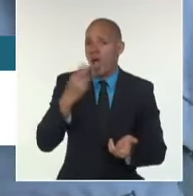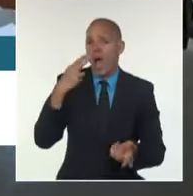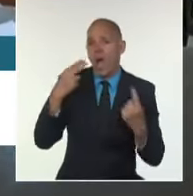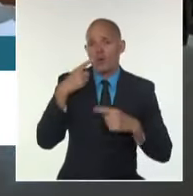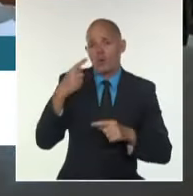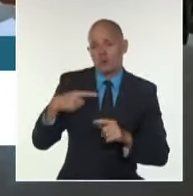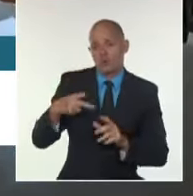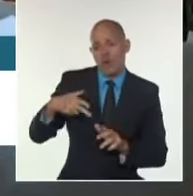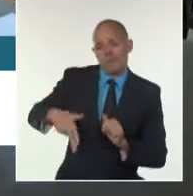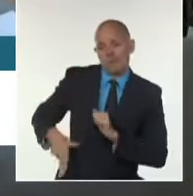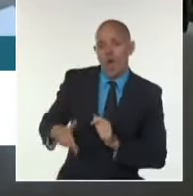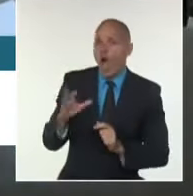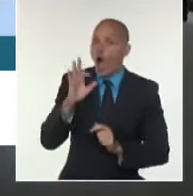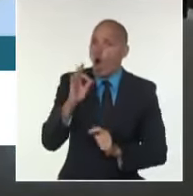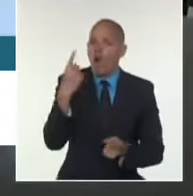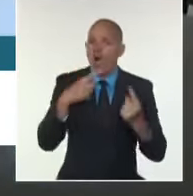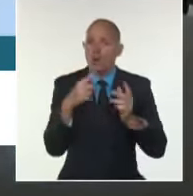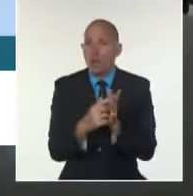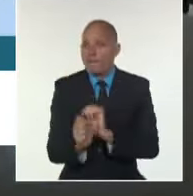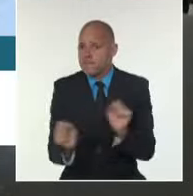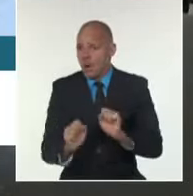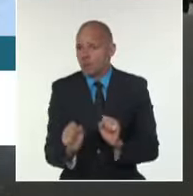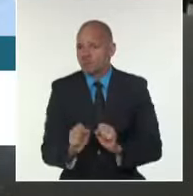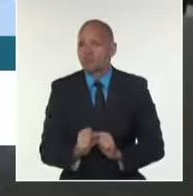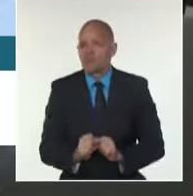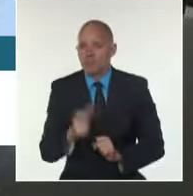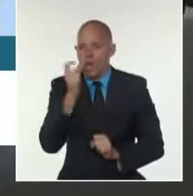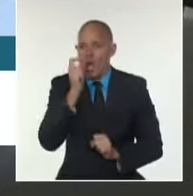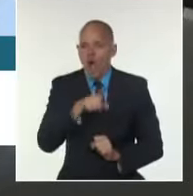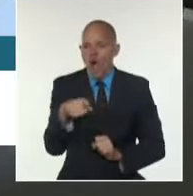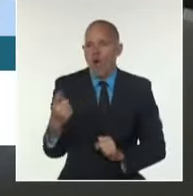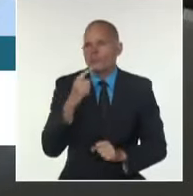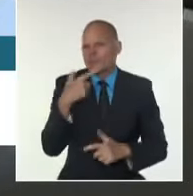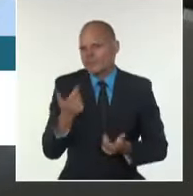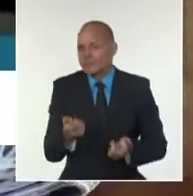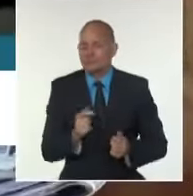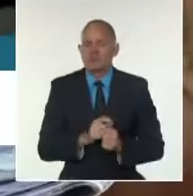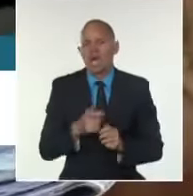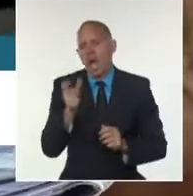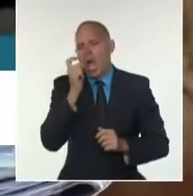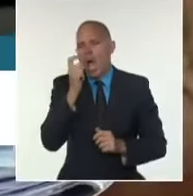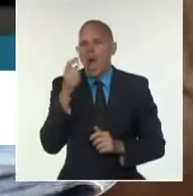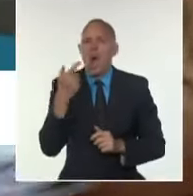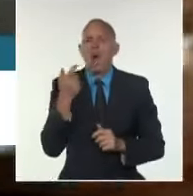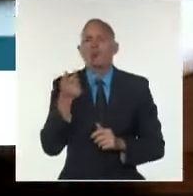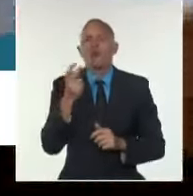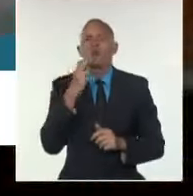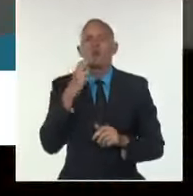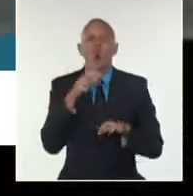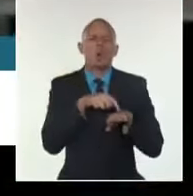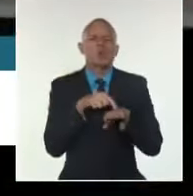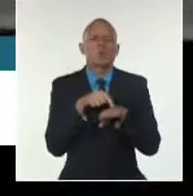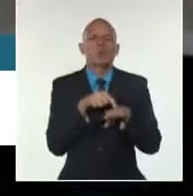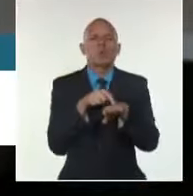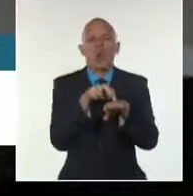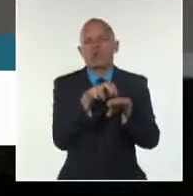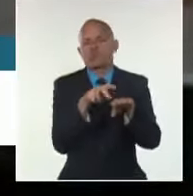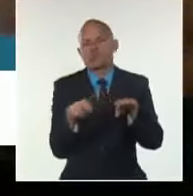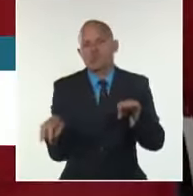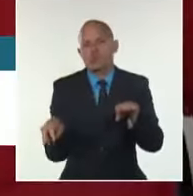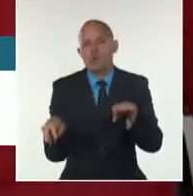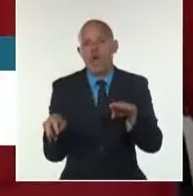explosivos. La víctima en este caso se había desmontado del ómnibus 613 a las 2 de la mañana cuando fue